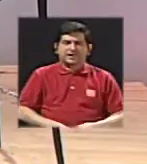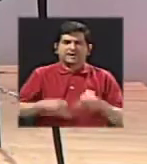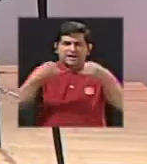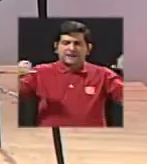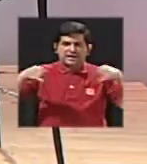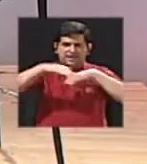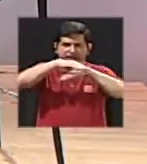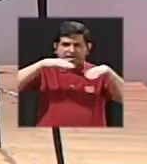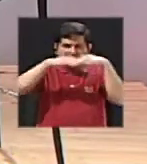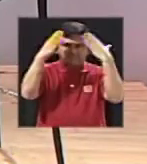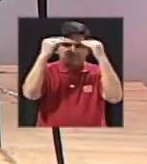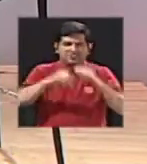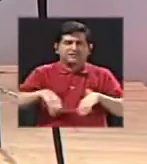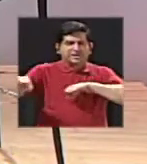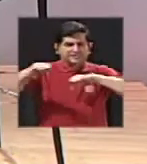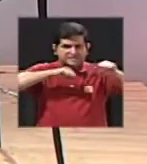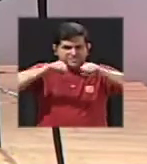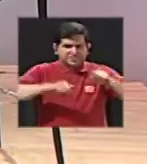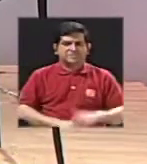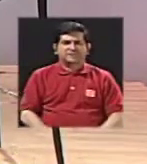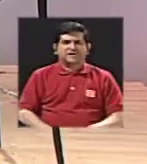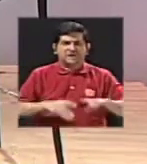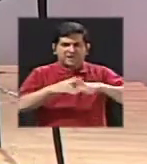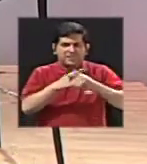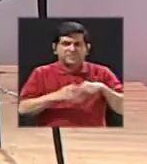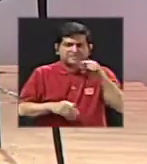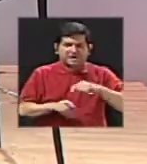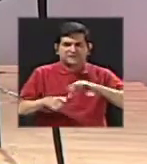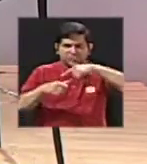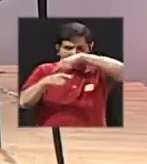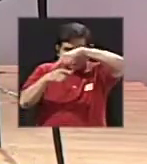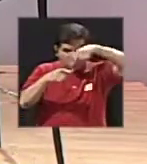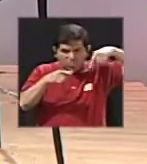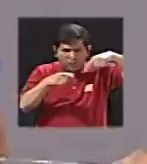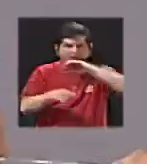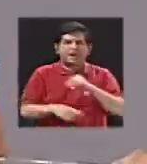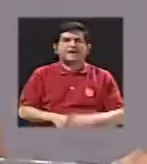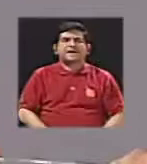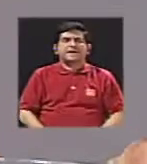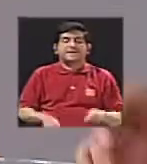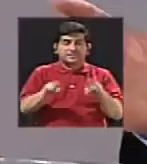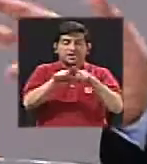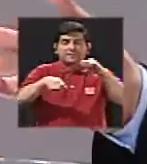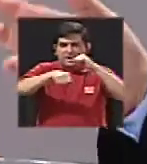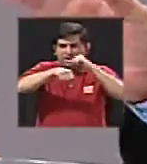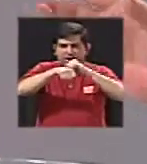sísmica un poco empezando con la deformación y geoquímica en este caso